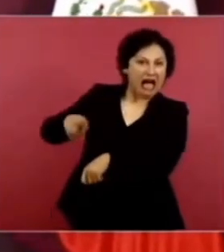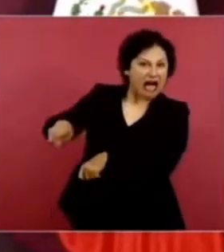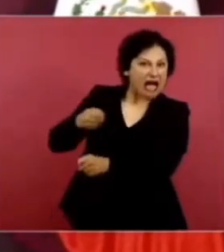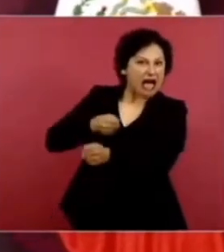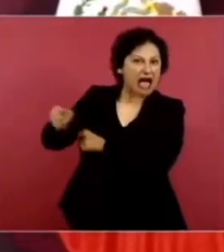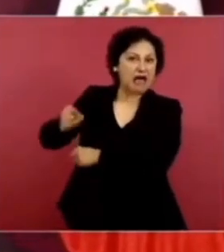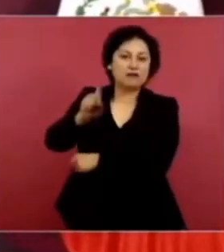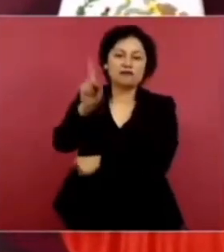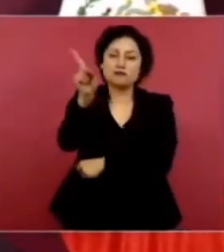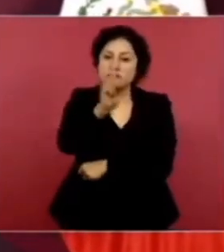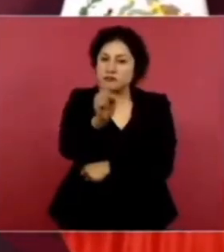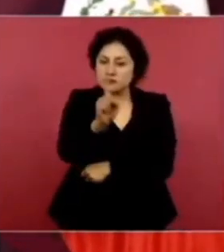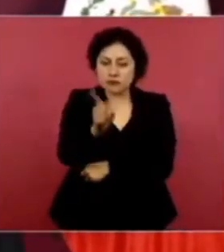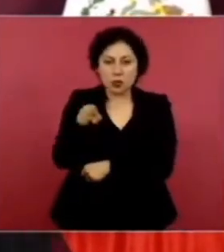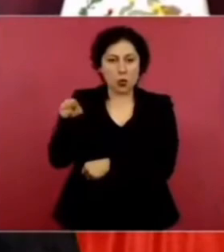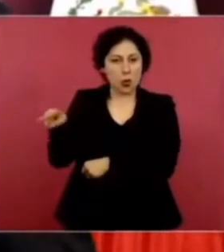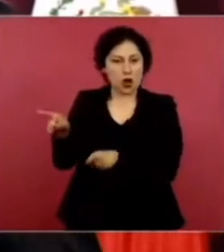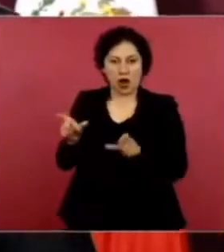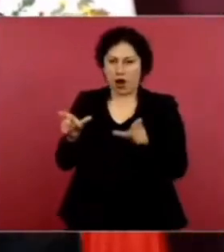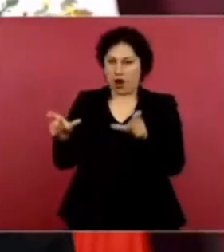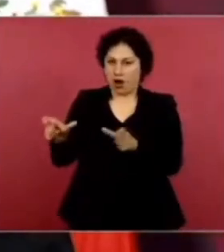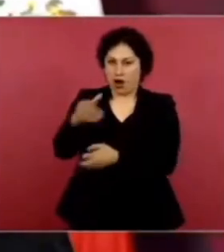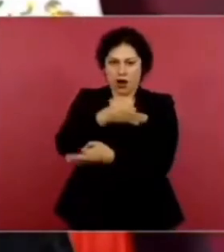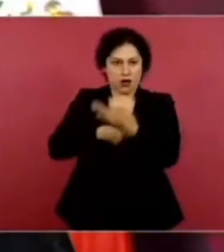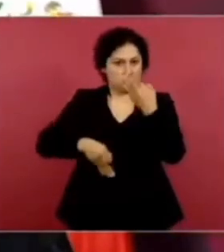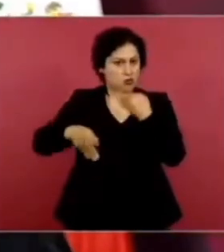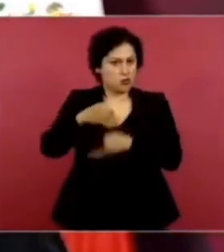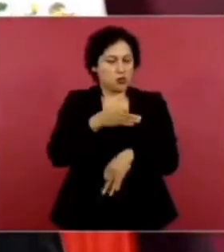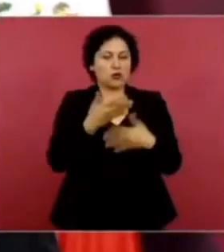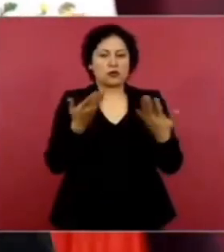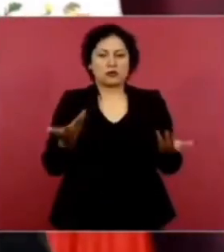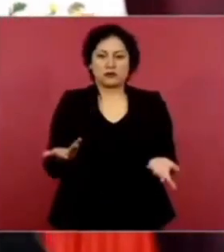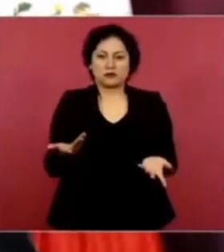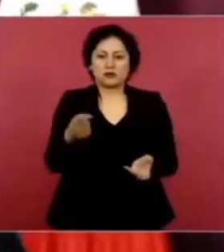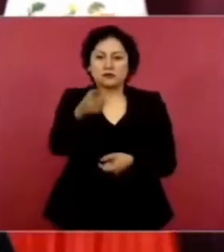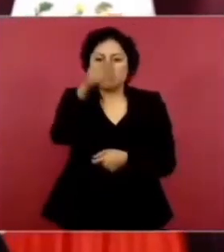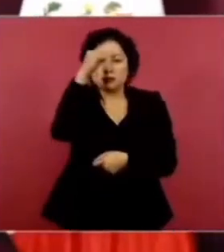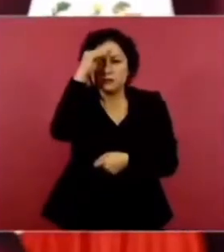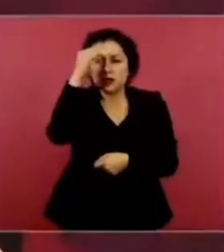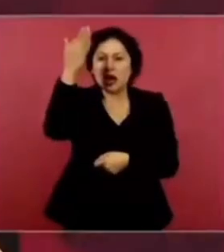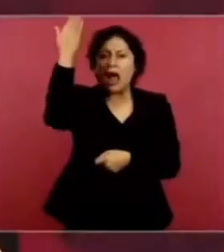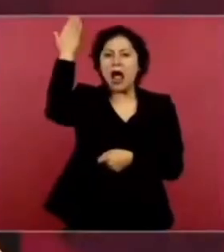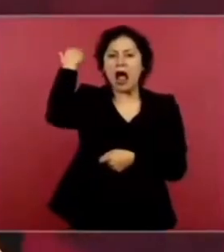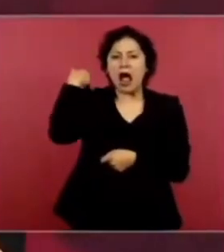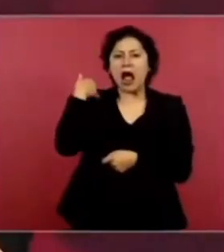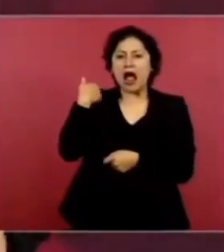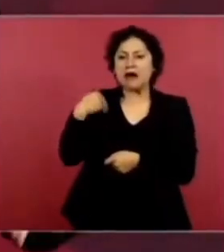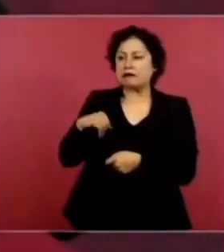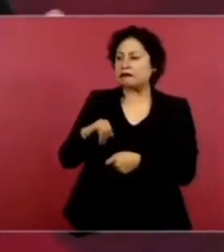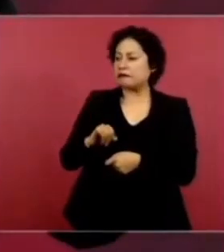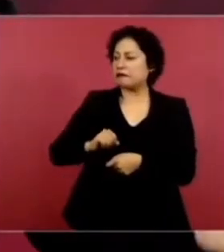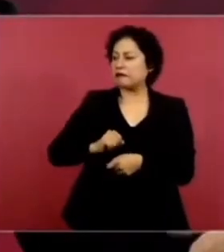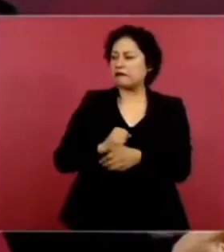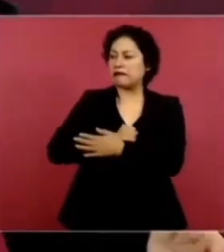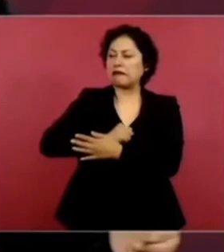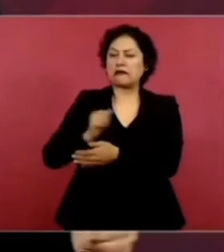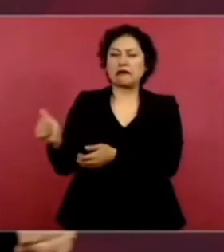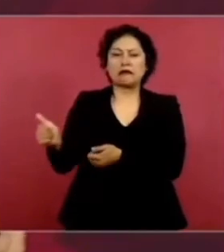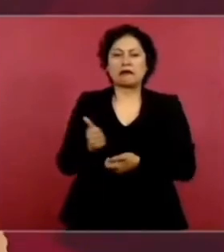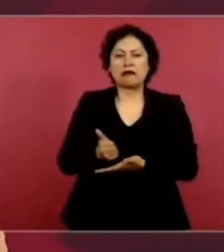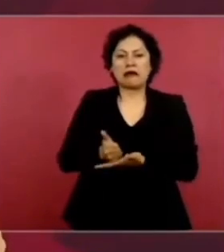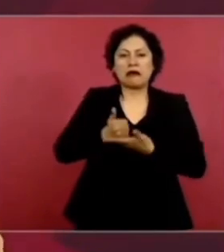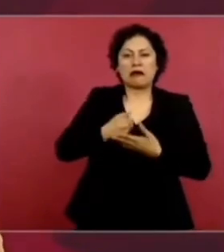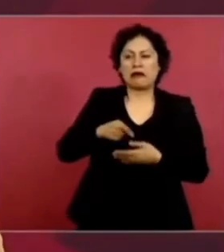Ni es para. Como era antes. Castigar a unos. Y proteger a otros.